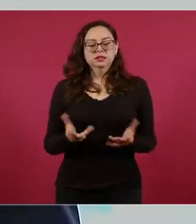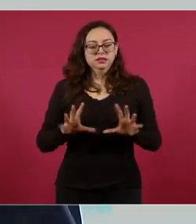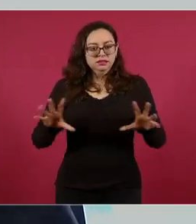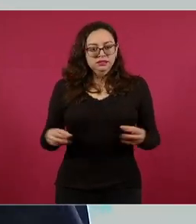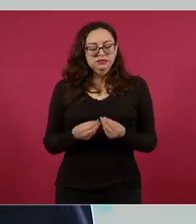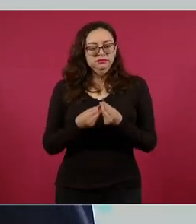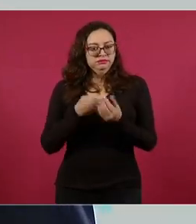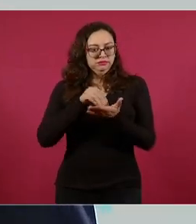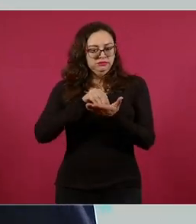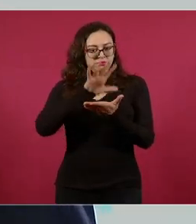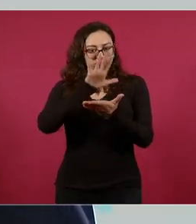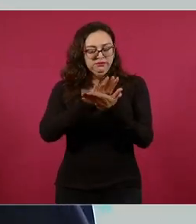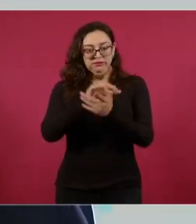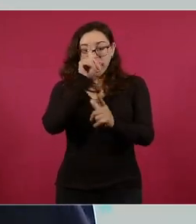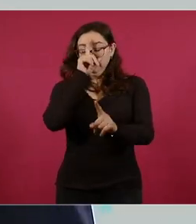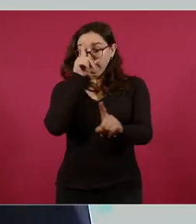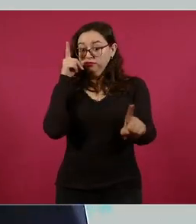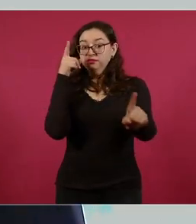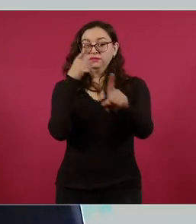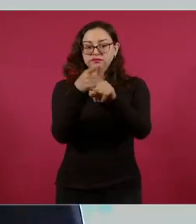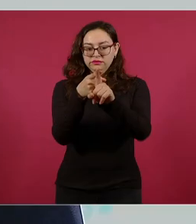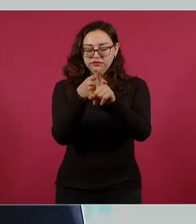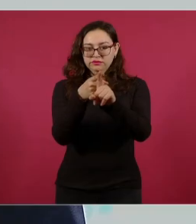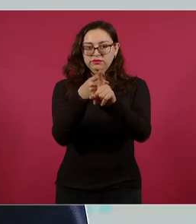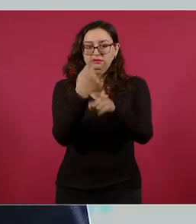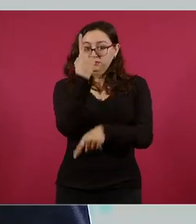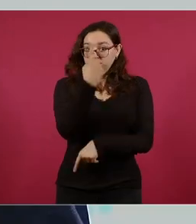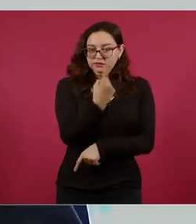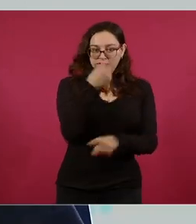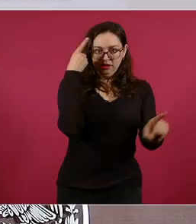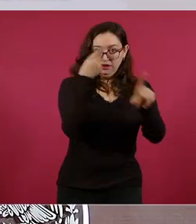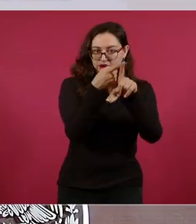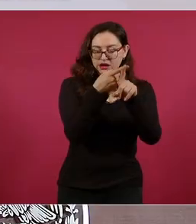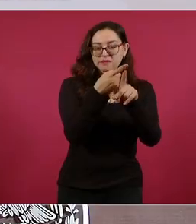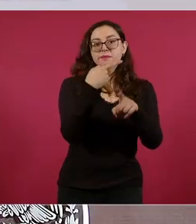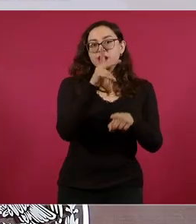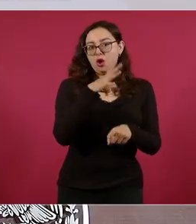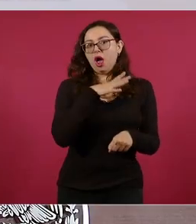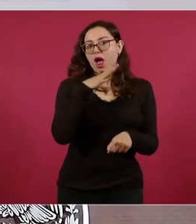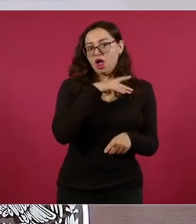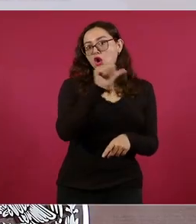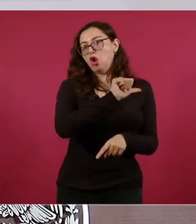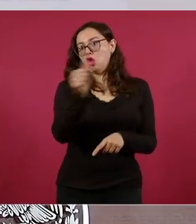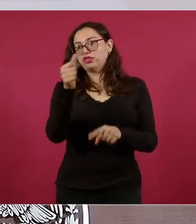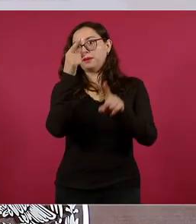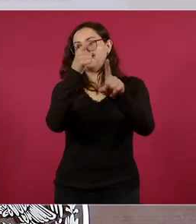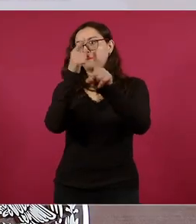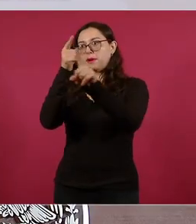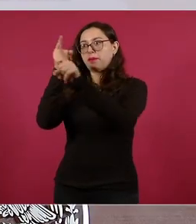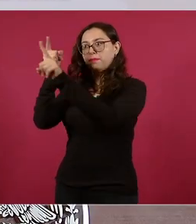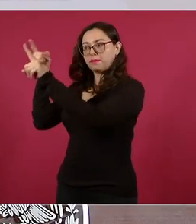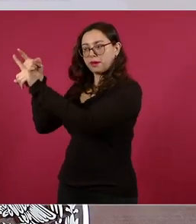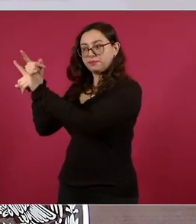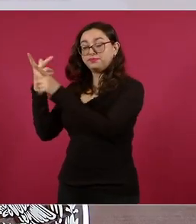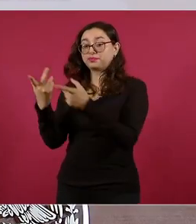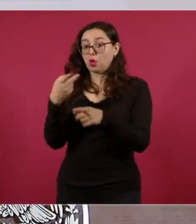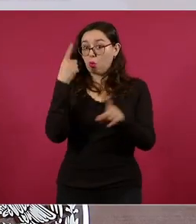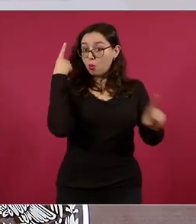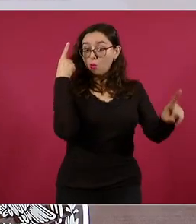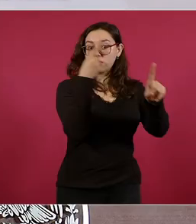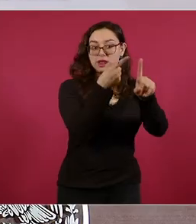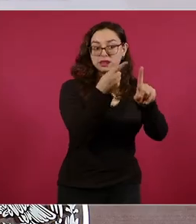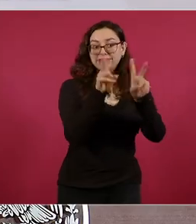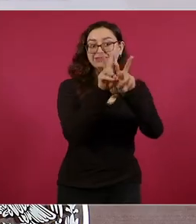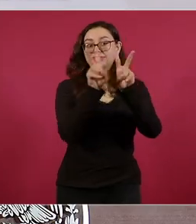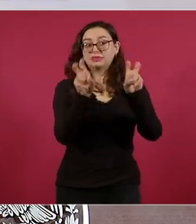en una meta, entre otras, no es la única, de que la deuda pública se